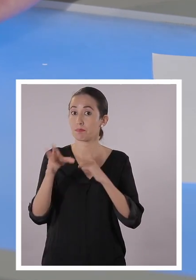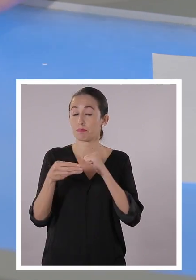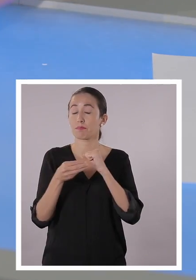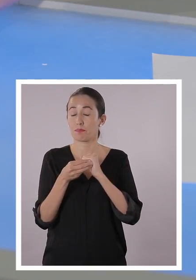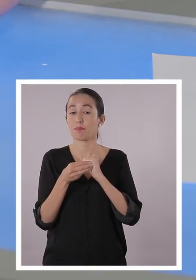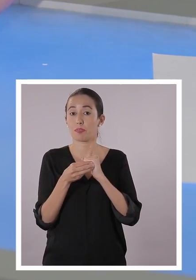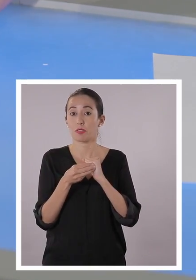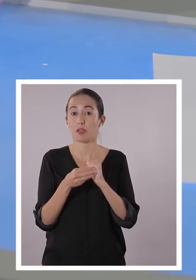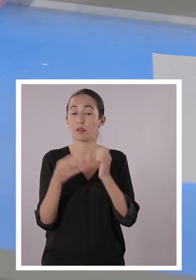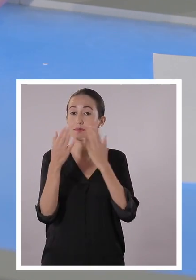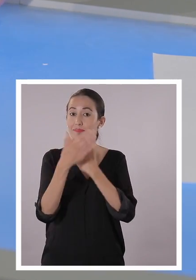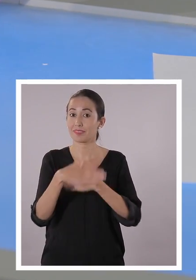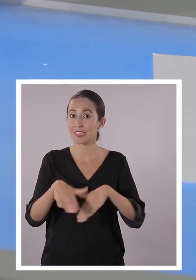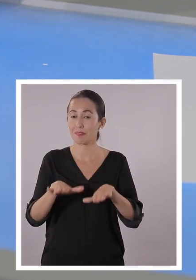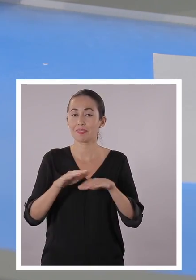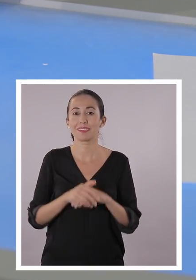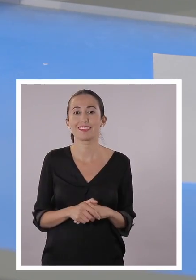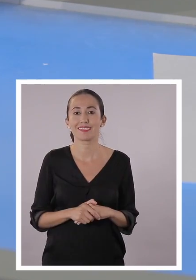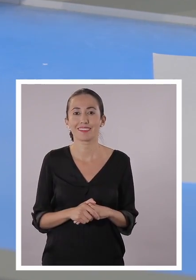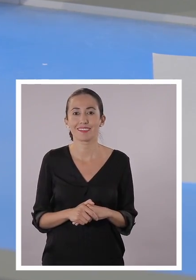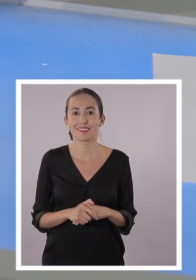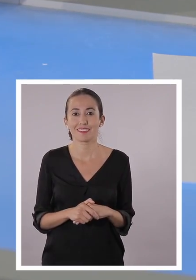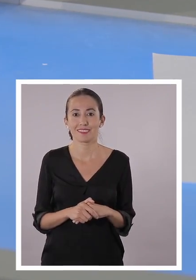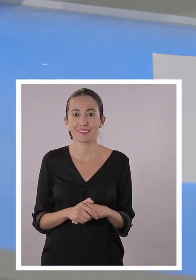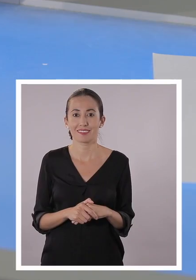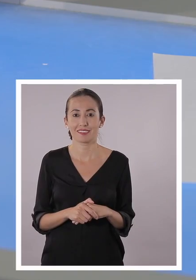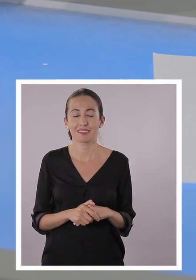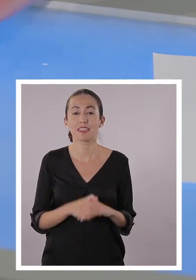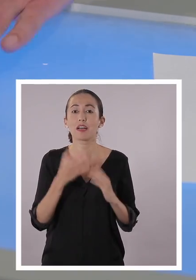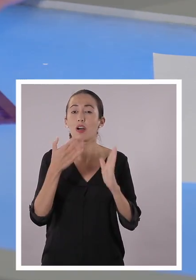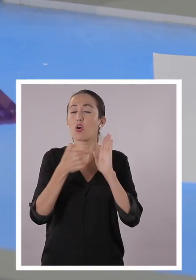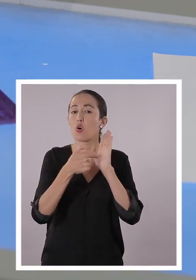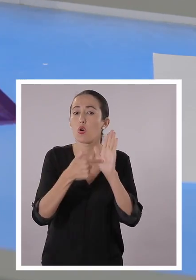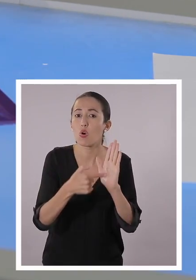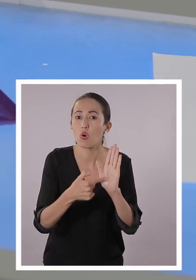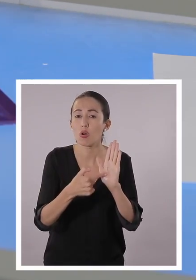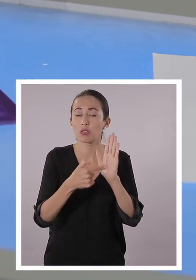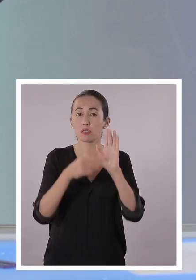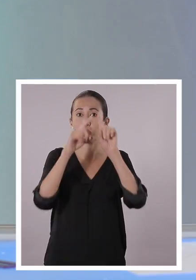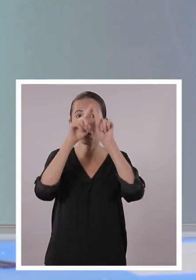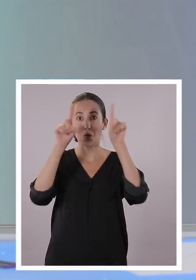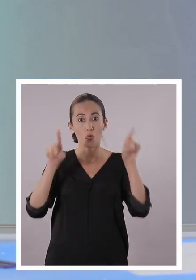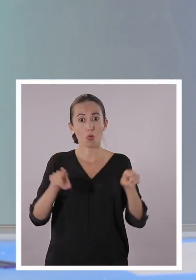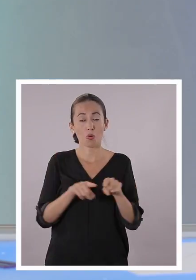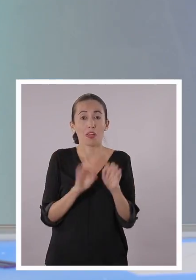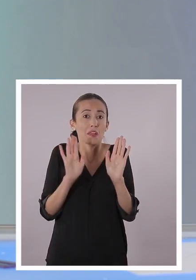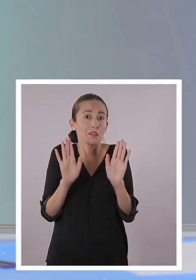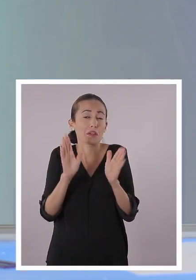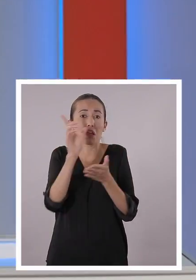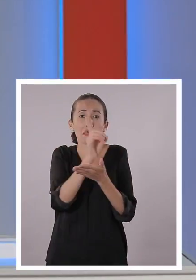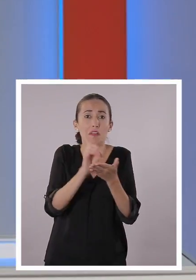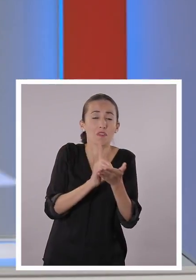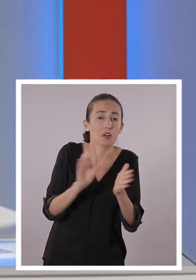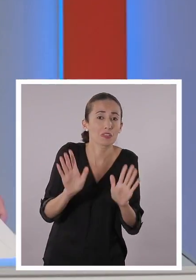Y unimos las líneas al final de cuentas. Y tenemos un cuadrado.